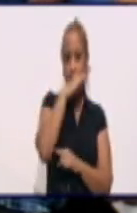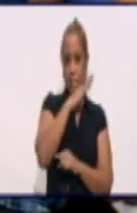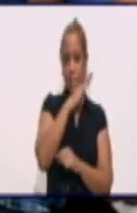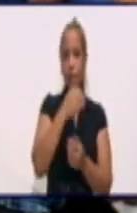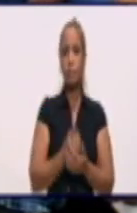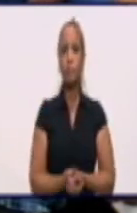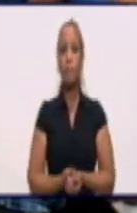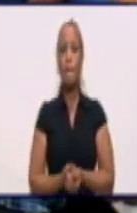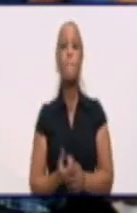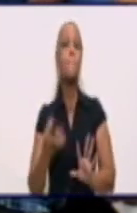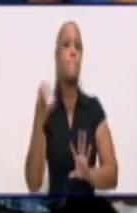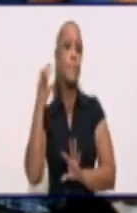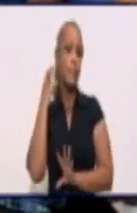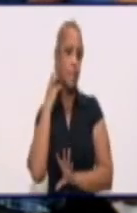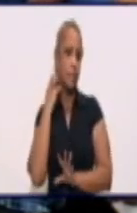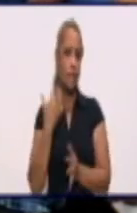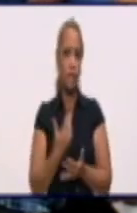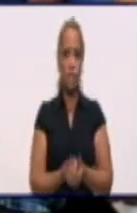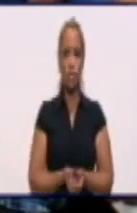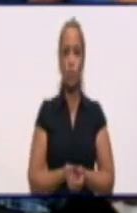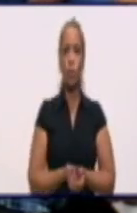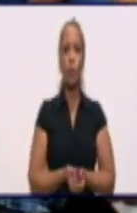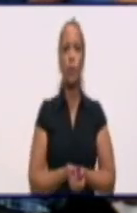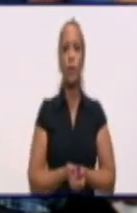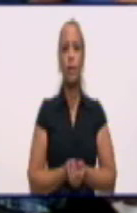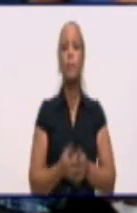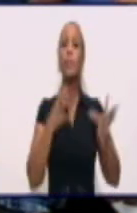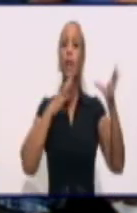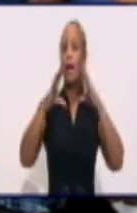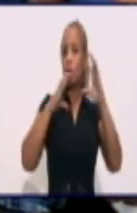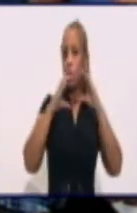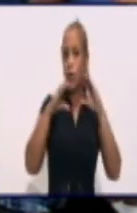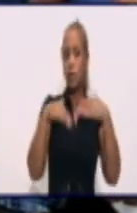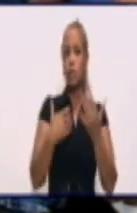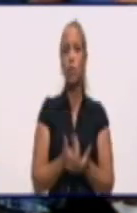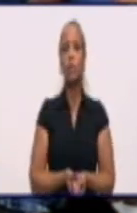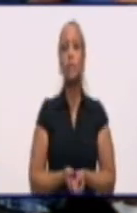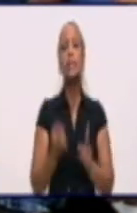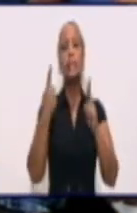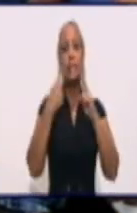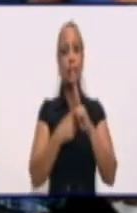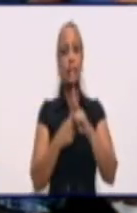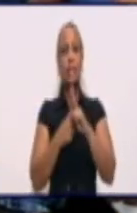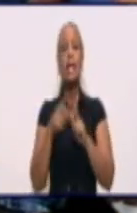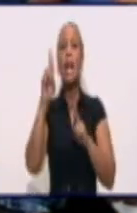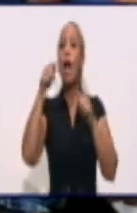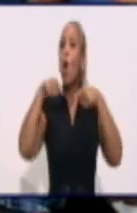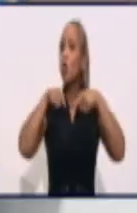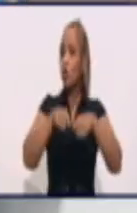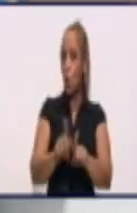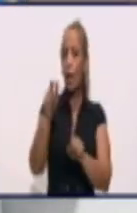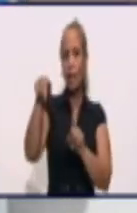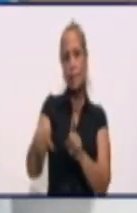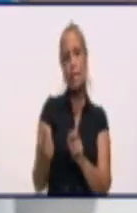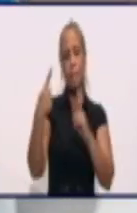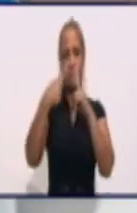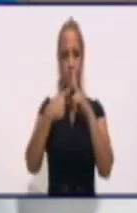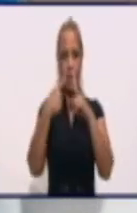Rodríguez Manzanillo, el 40-92 Caldo Cristo y la Unión en Valladol. Eso es el horario